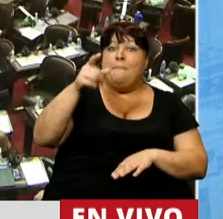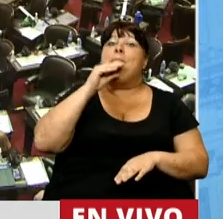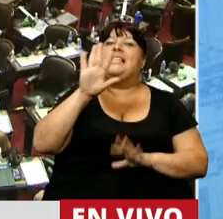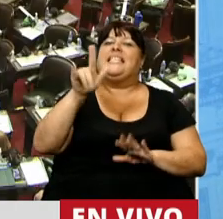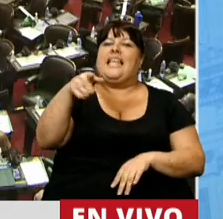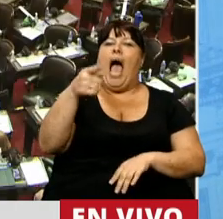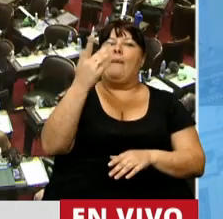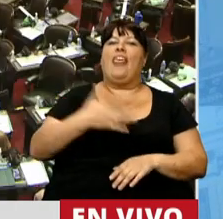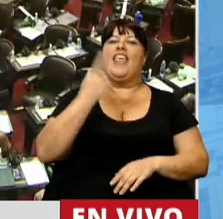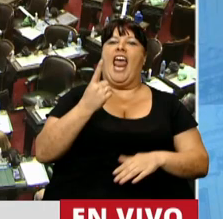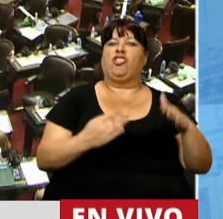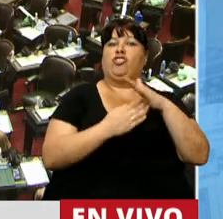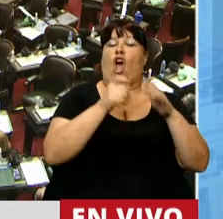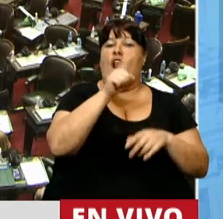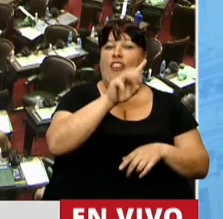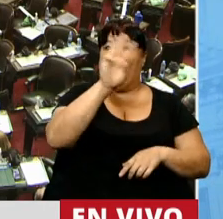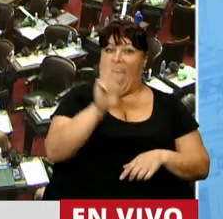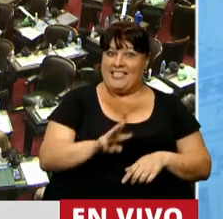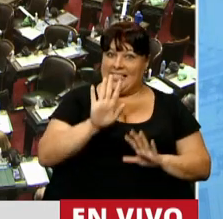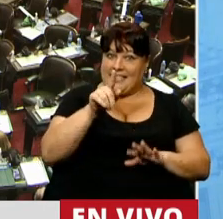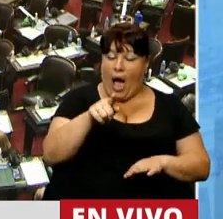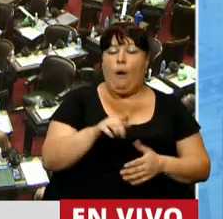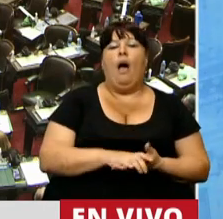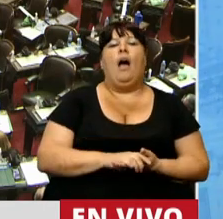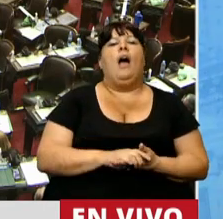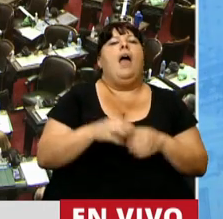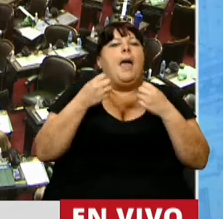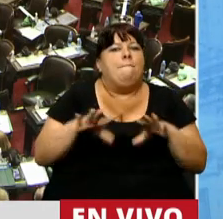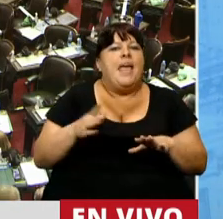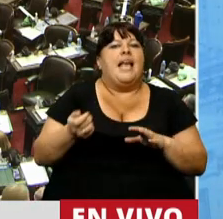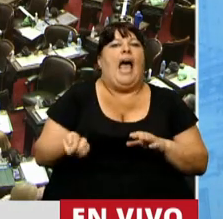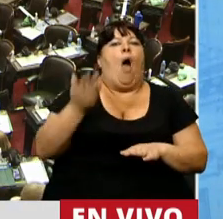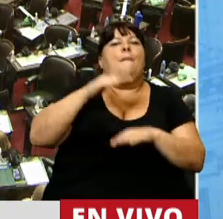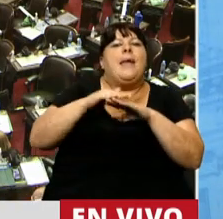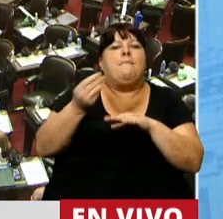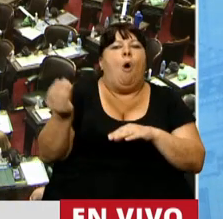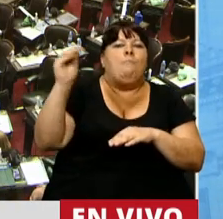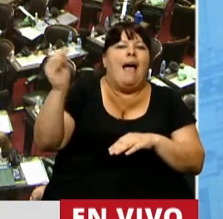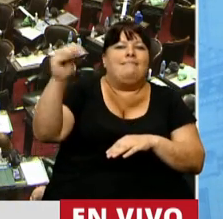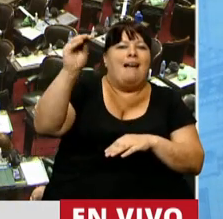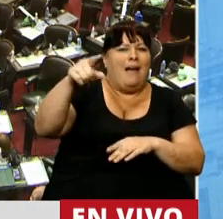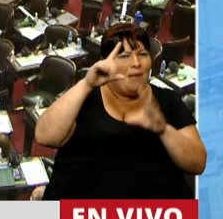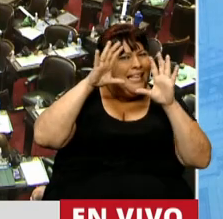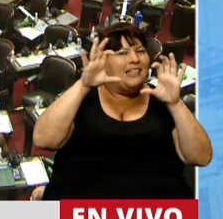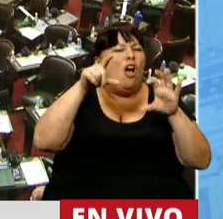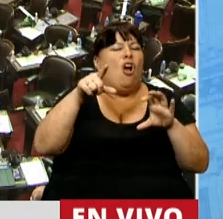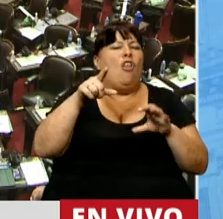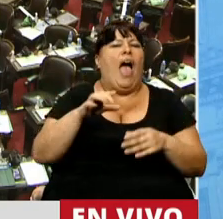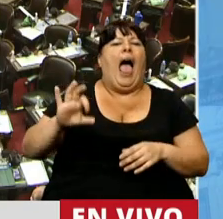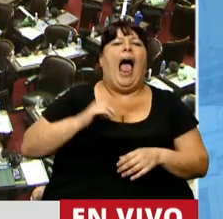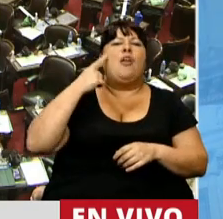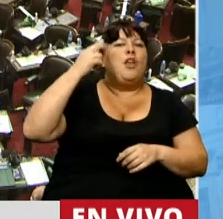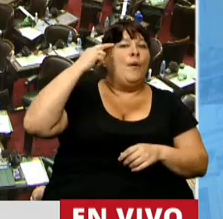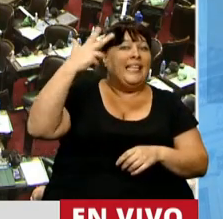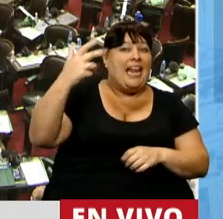director ejecutivo de la ANSES, y comenzó a darles aumento a los saberes mínimos, porque recordemos que desde el